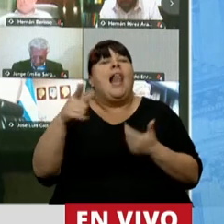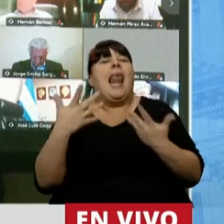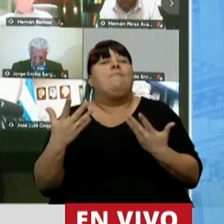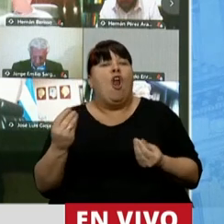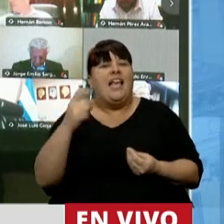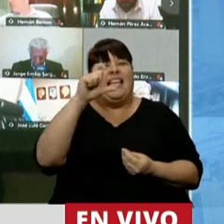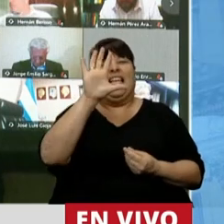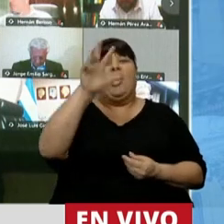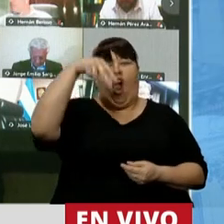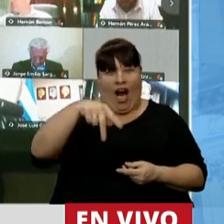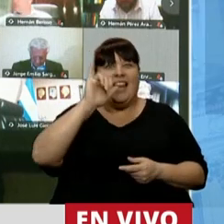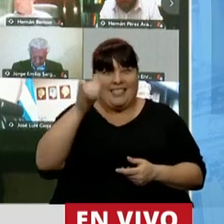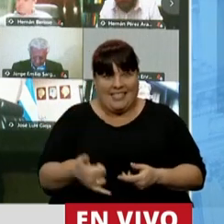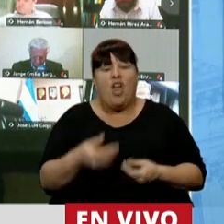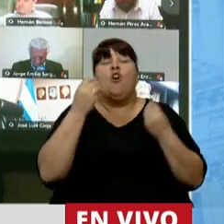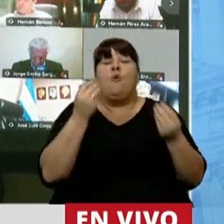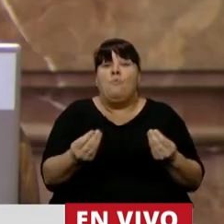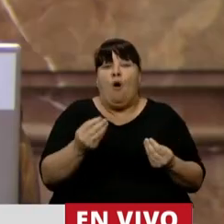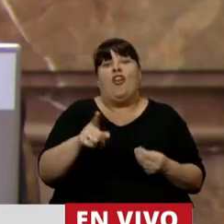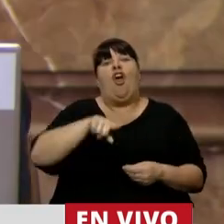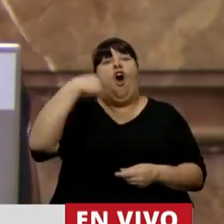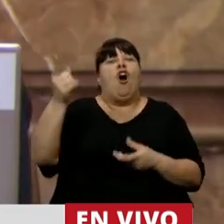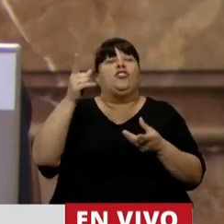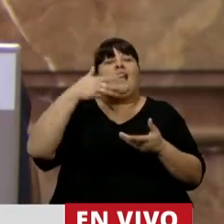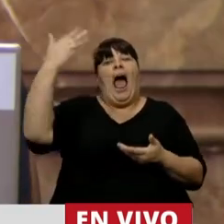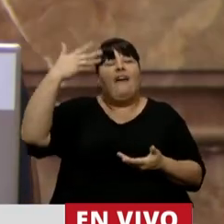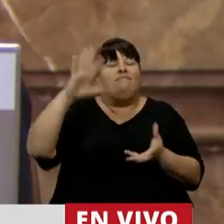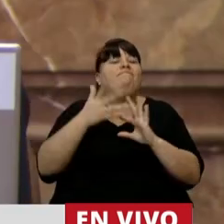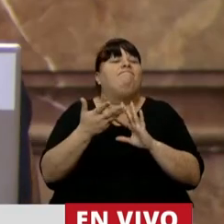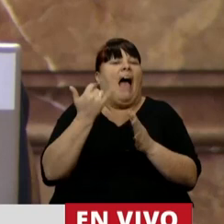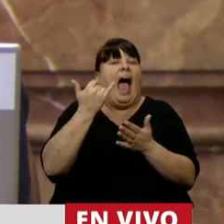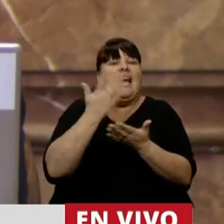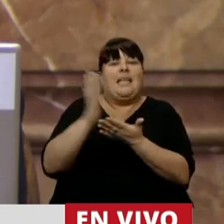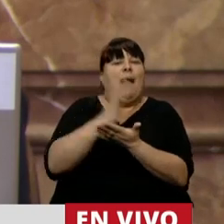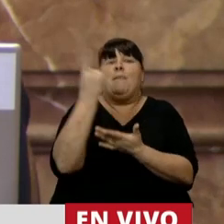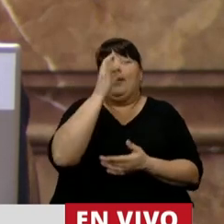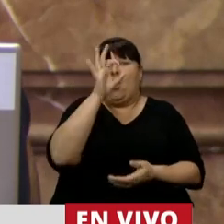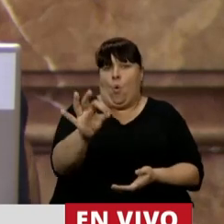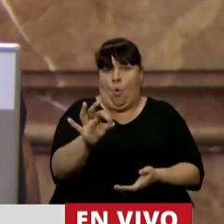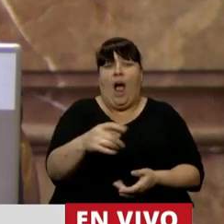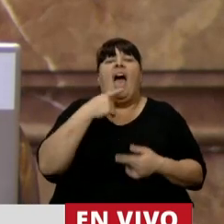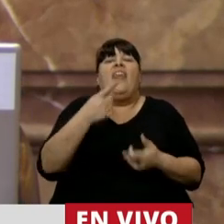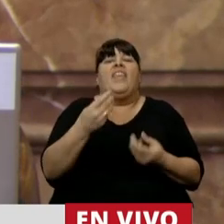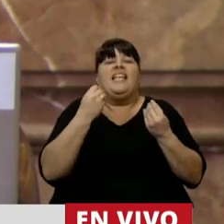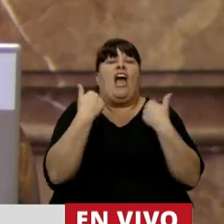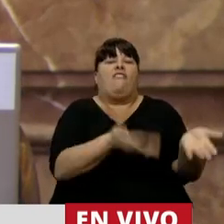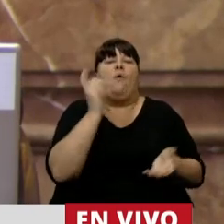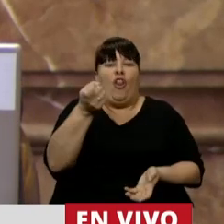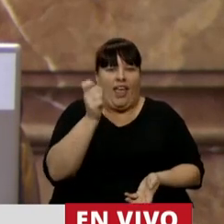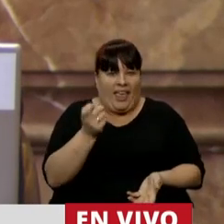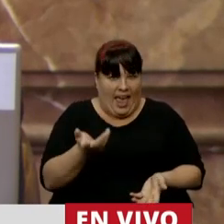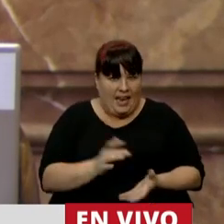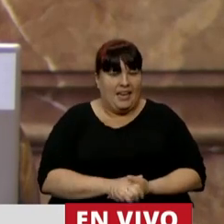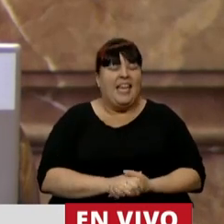molesta C5N, porque tenemos otra voz que se para y no miente y dice de qué lado está.